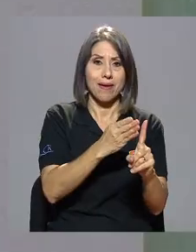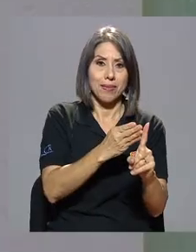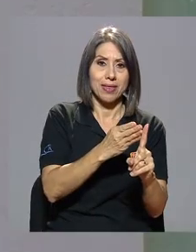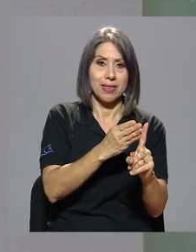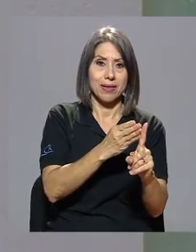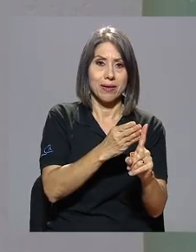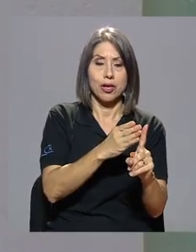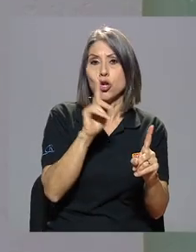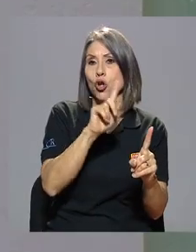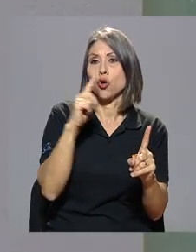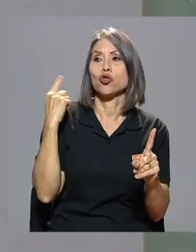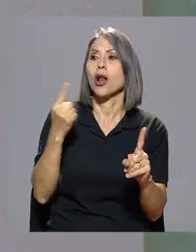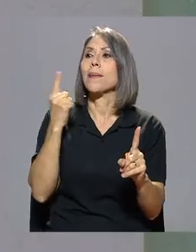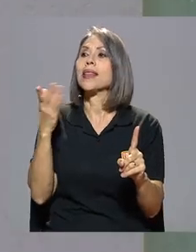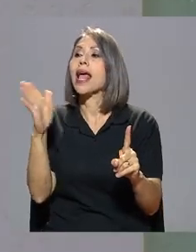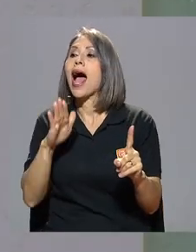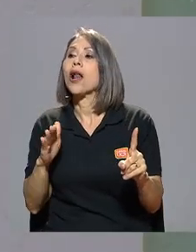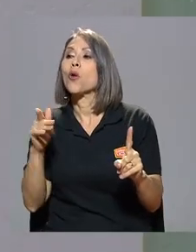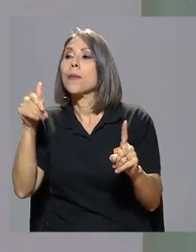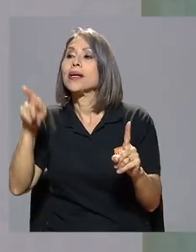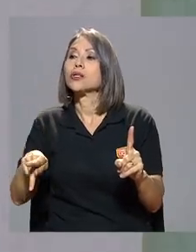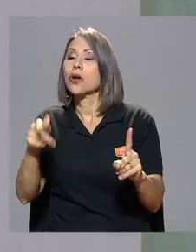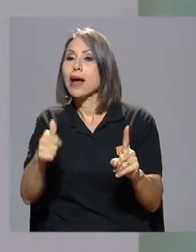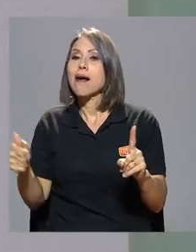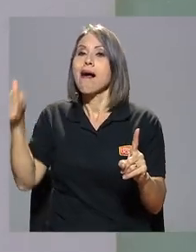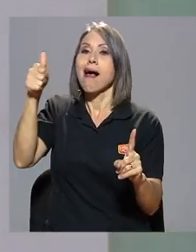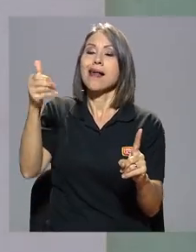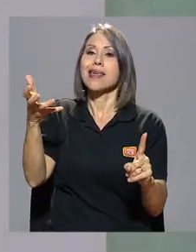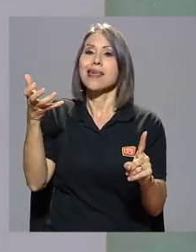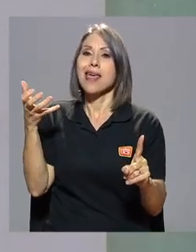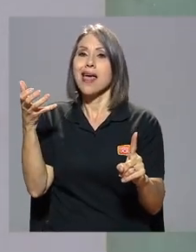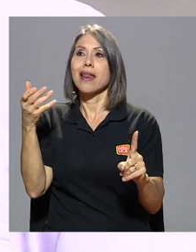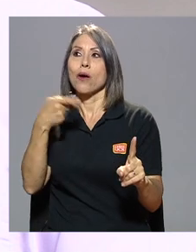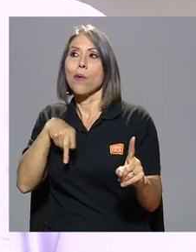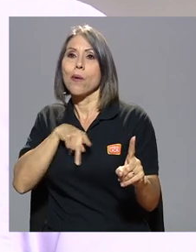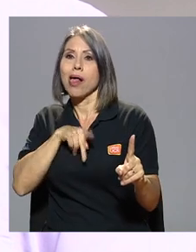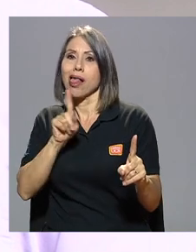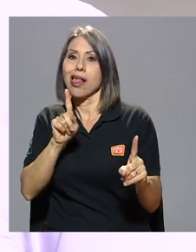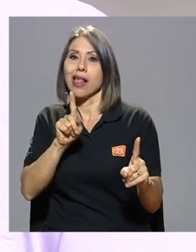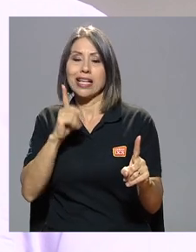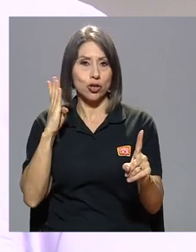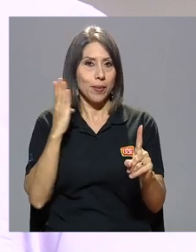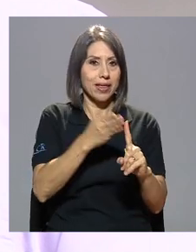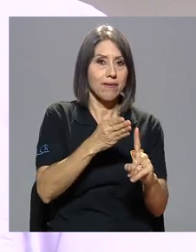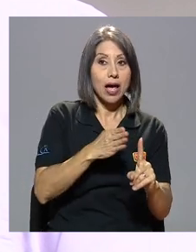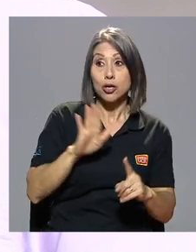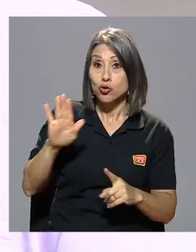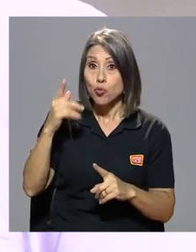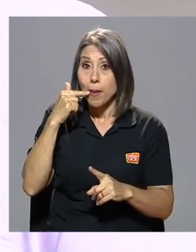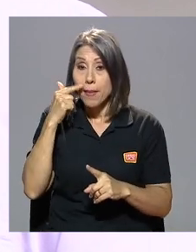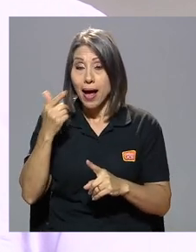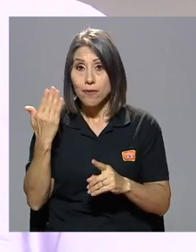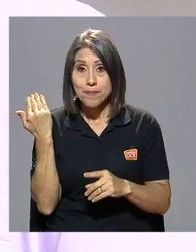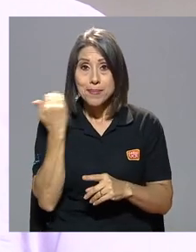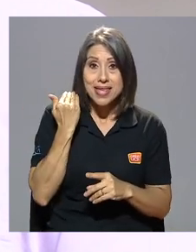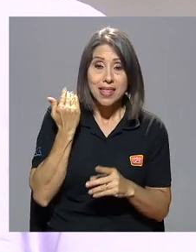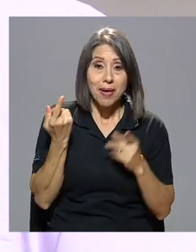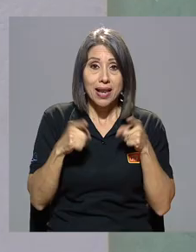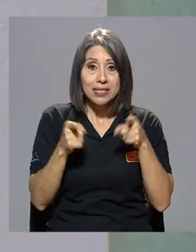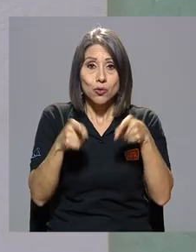más allá de lo que un dirigente quiera o no quiera son razones objetivas víctima de las circunstancias su papá